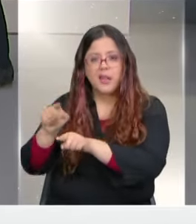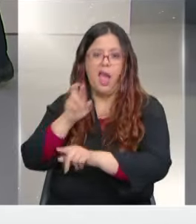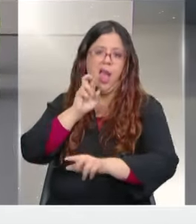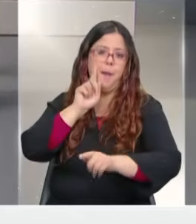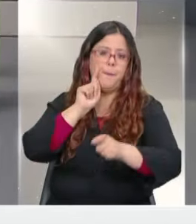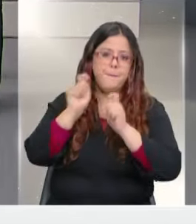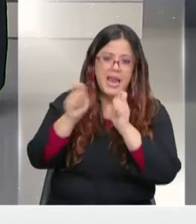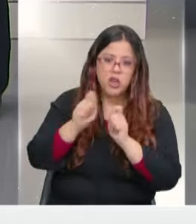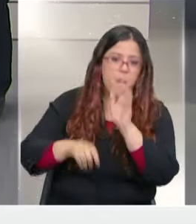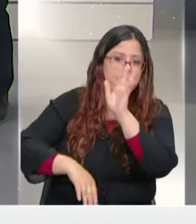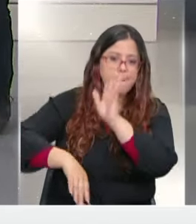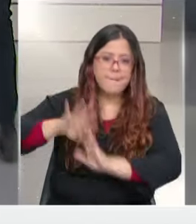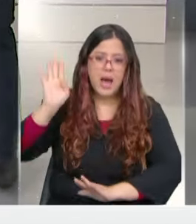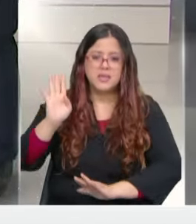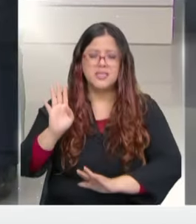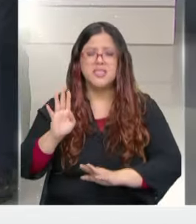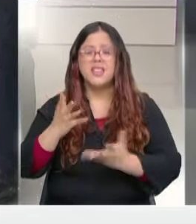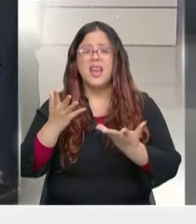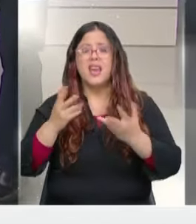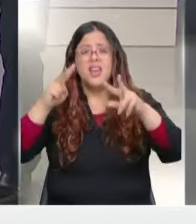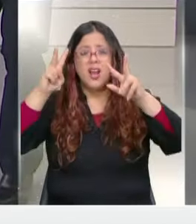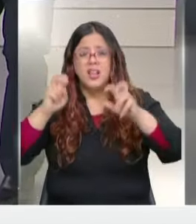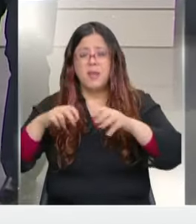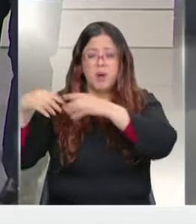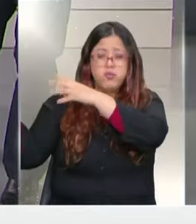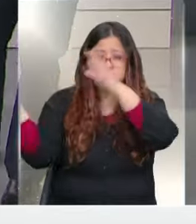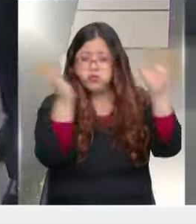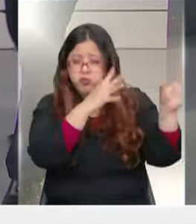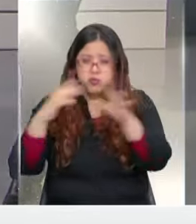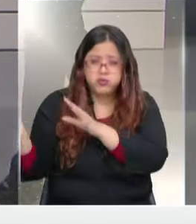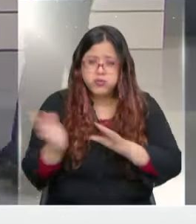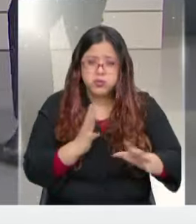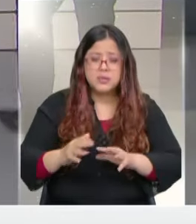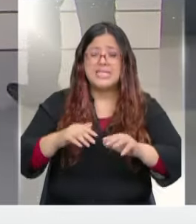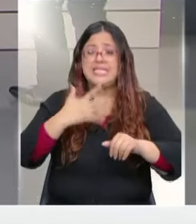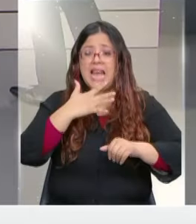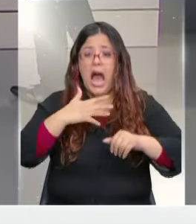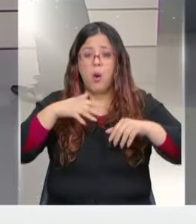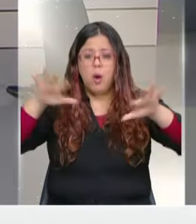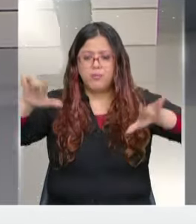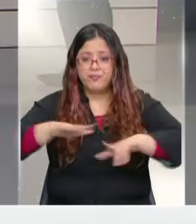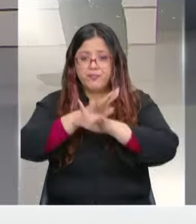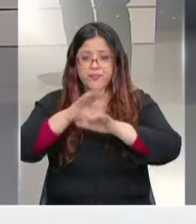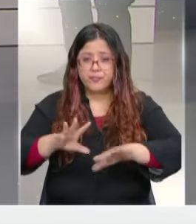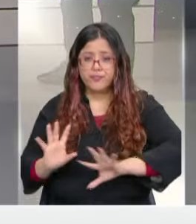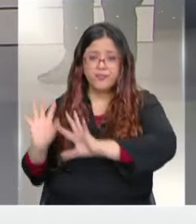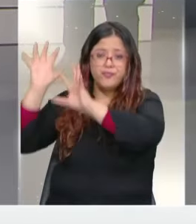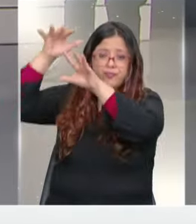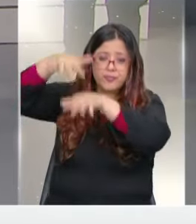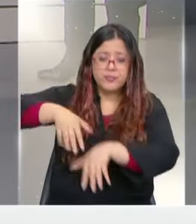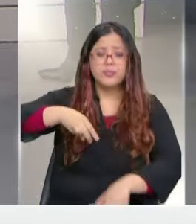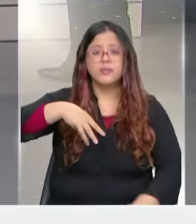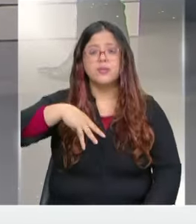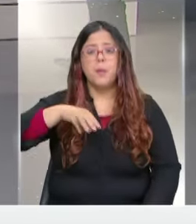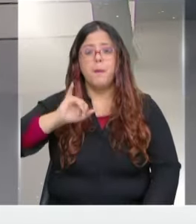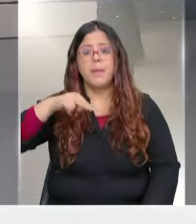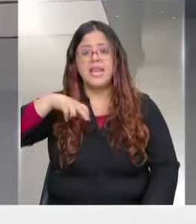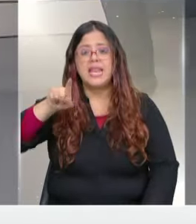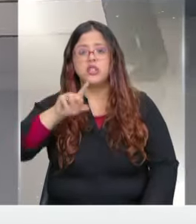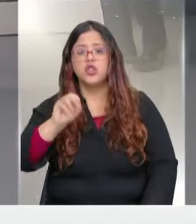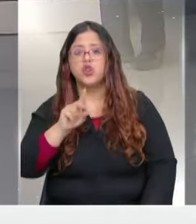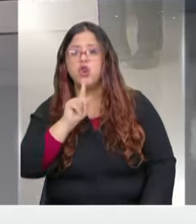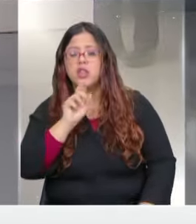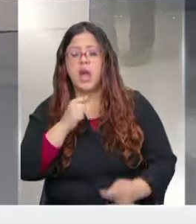humanas. ¿Cuánto puede subir con la potencia de los vientos el agua en esta zona, Mimesota, Tampa? Por ejemplo,